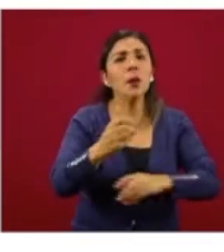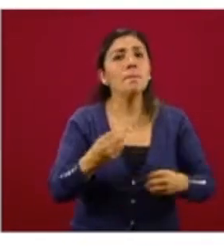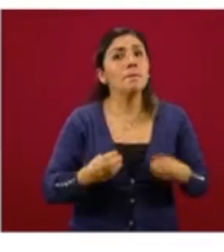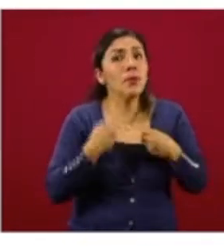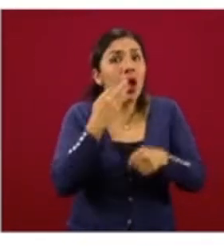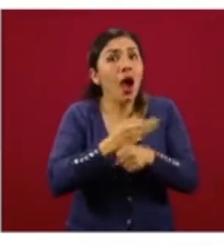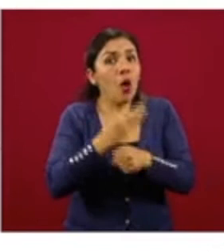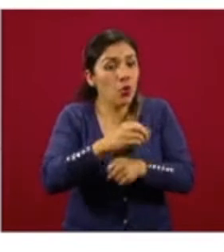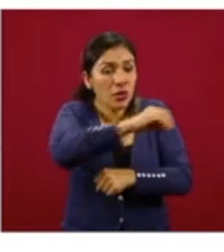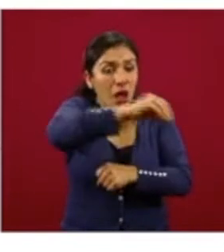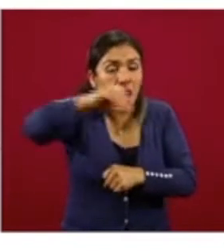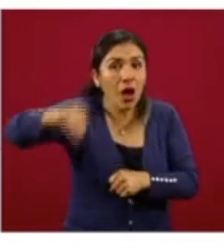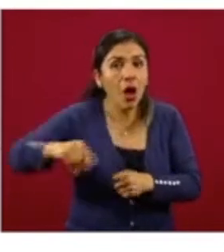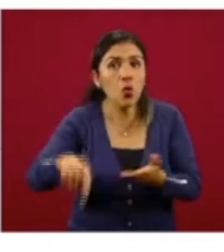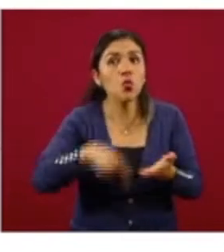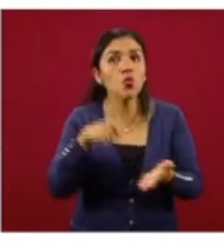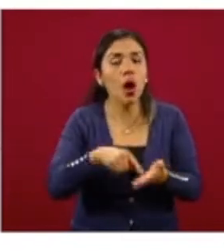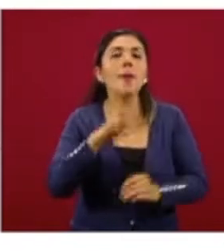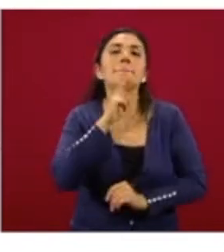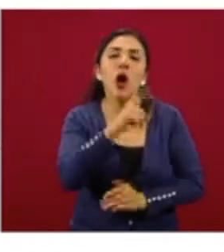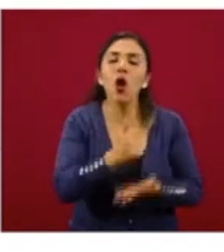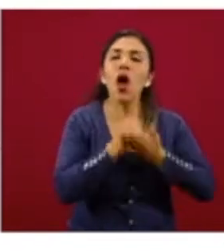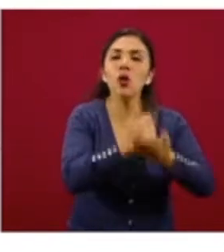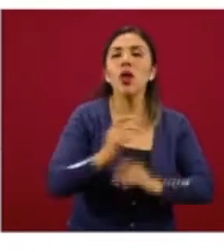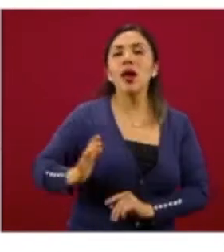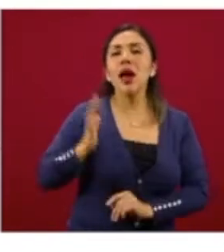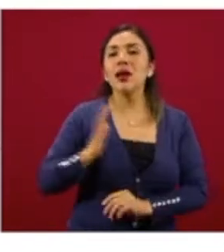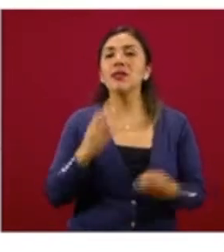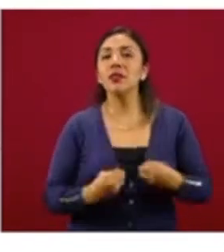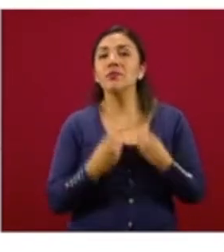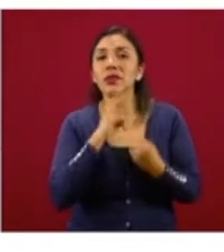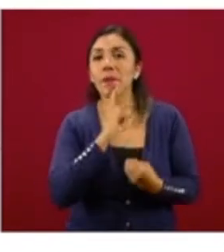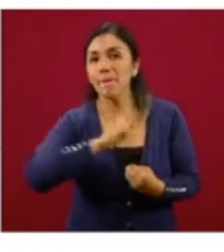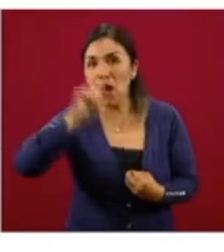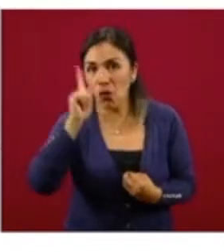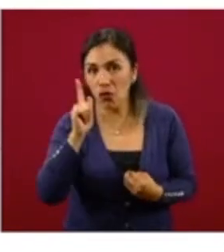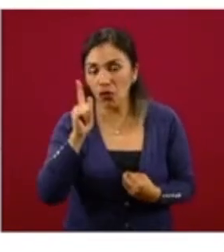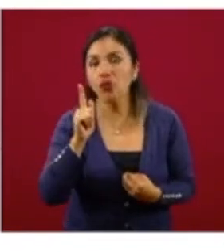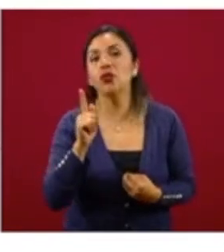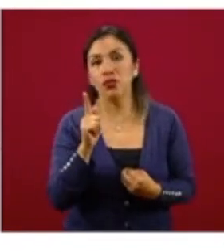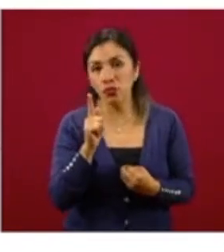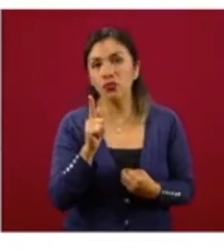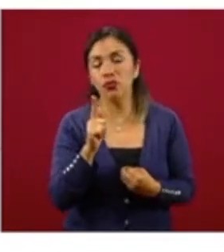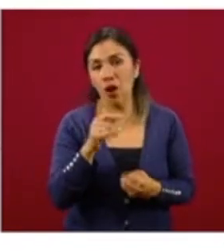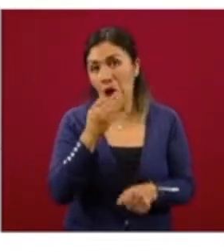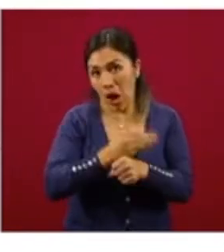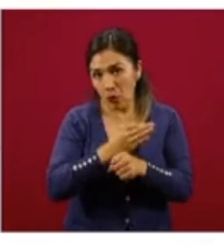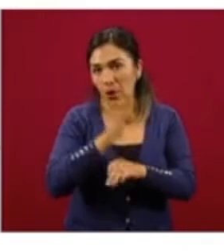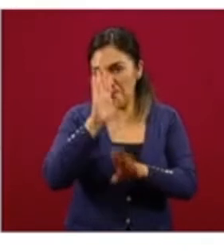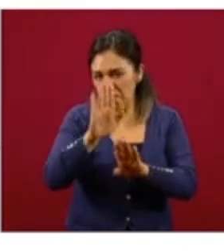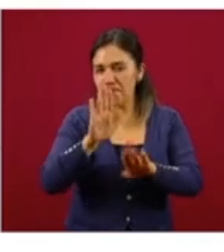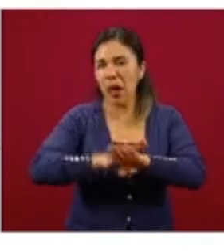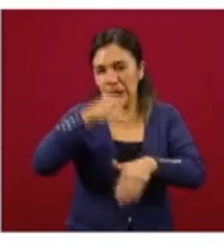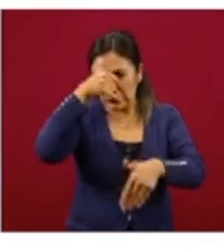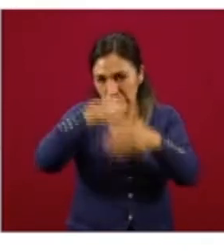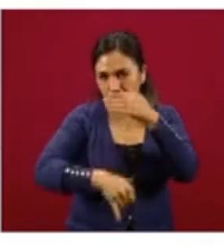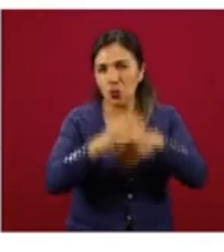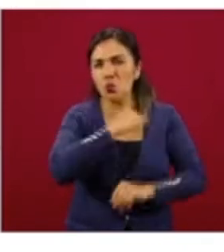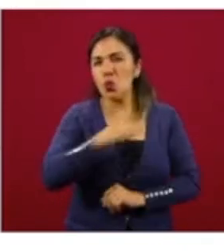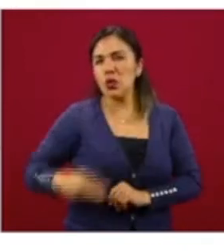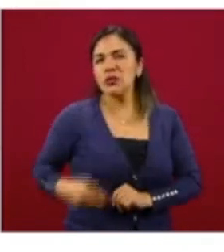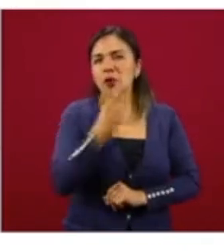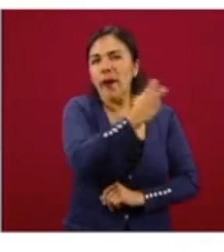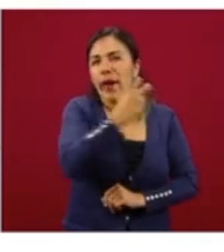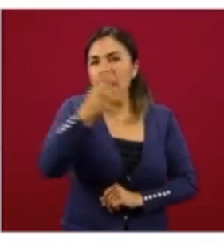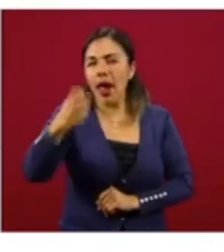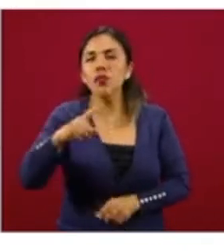viviendo en estas comunidades, en estos municipios. Vamos ahorita a profundizar. Son estos los municipios